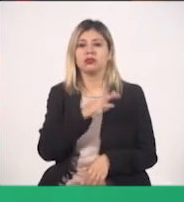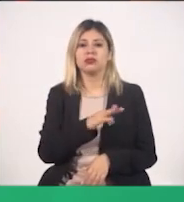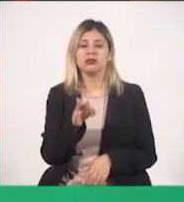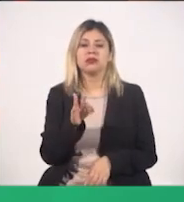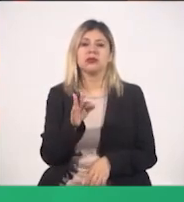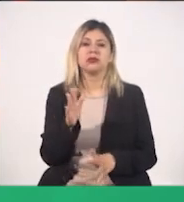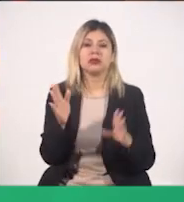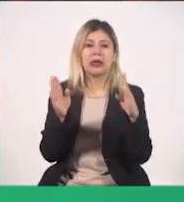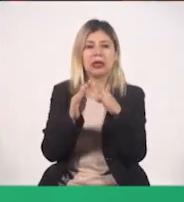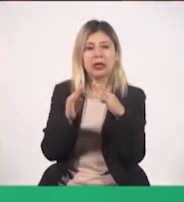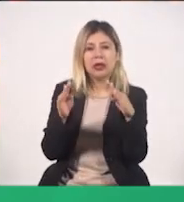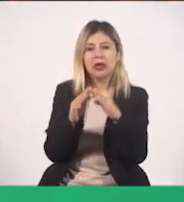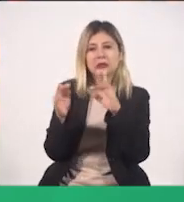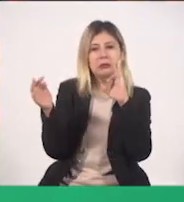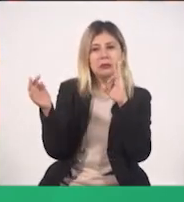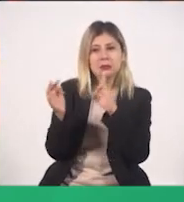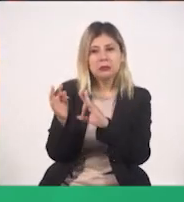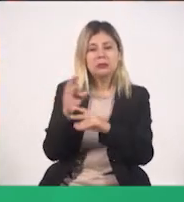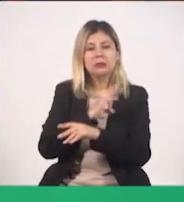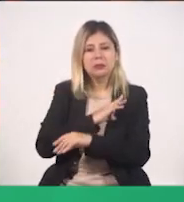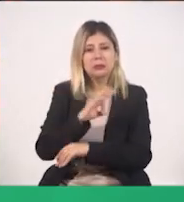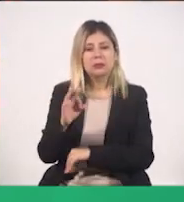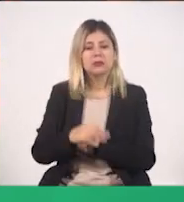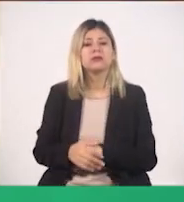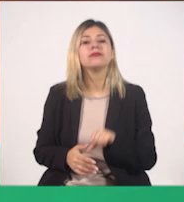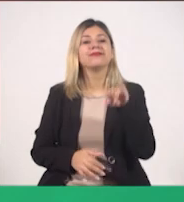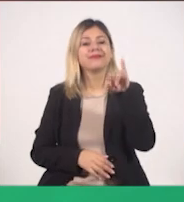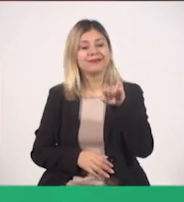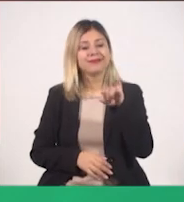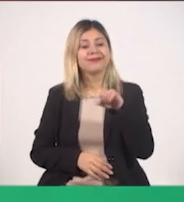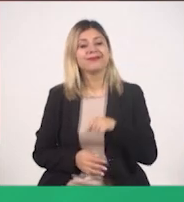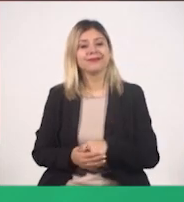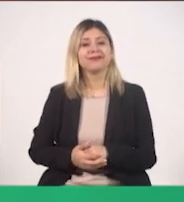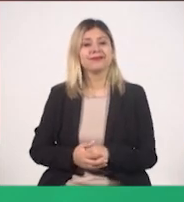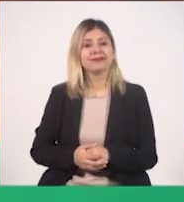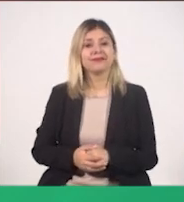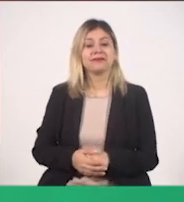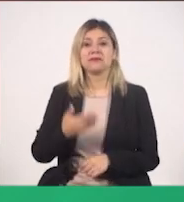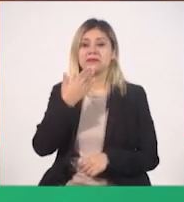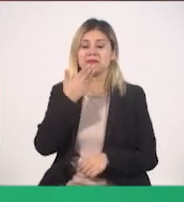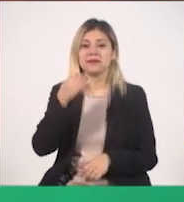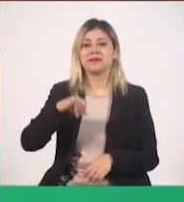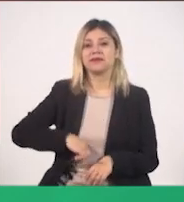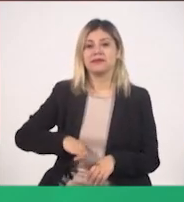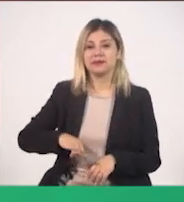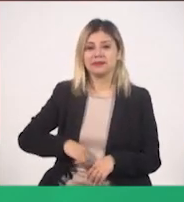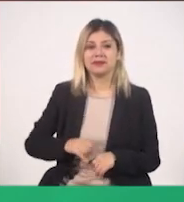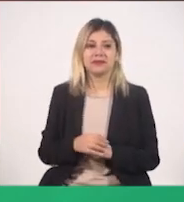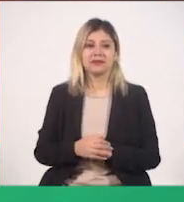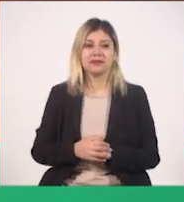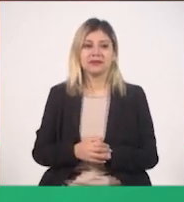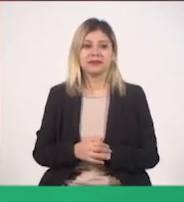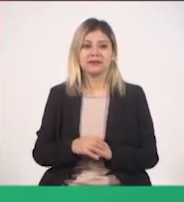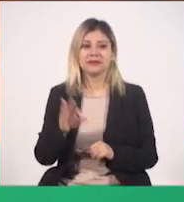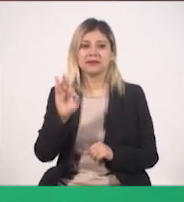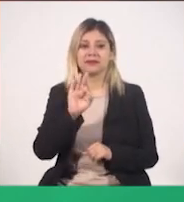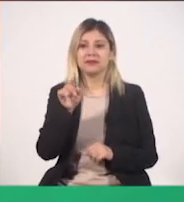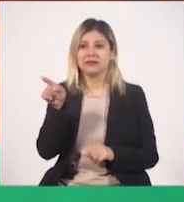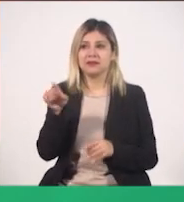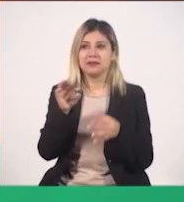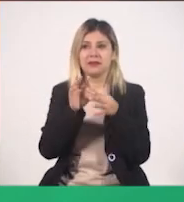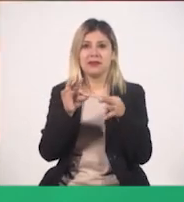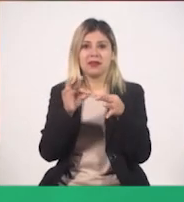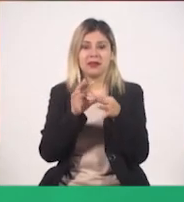cabañitas y hay cosas de ese estilo ahí muy interesantes. Sí. Mire, hay de llave, hay probabilidades, como lo está diciendo